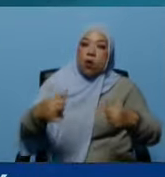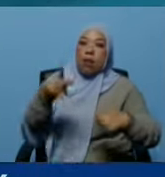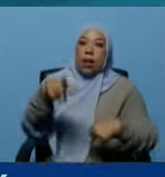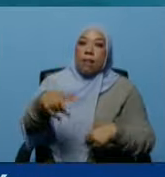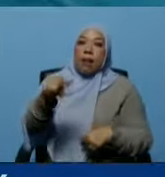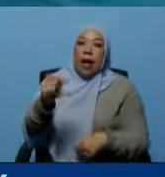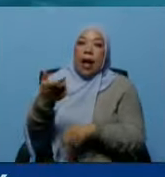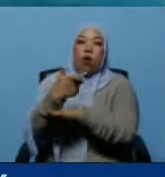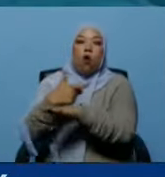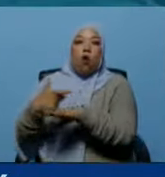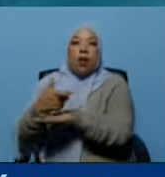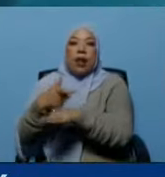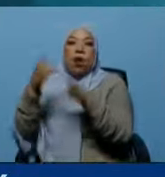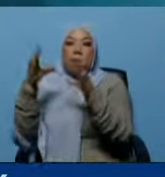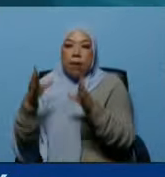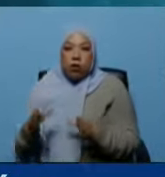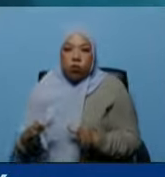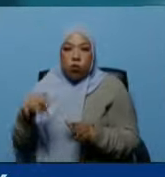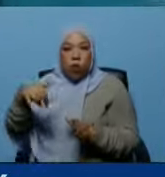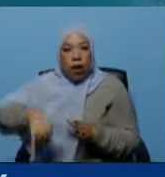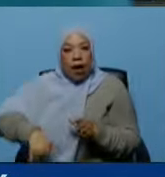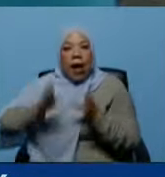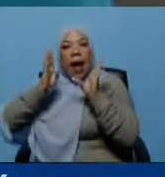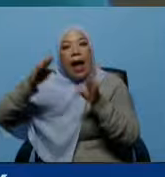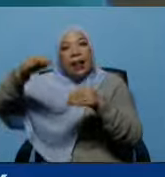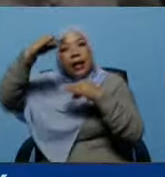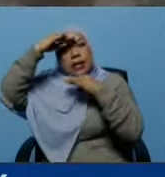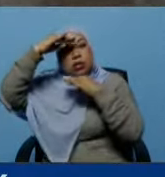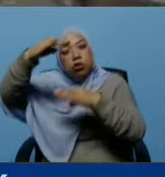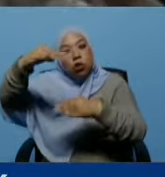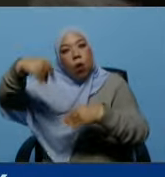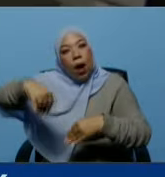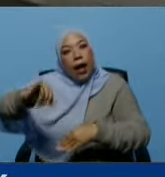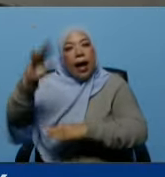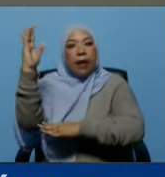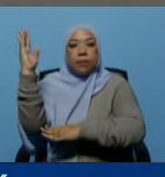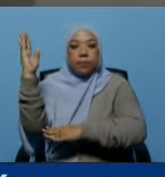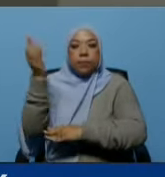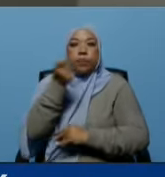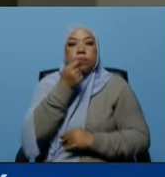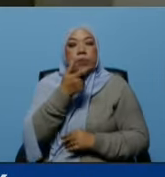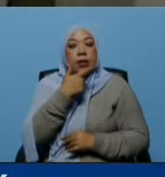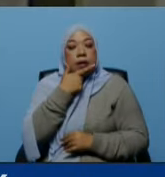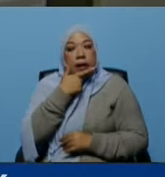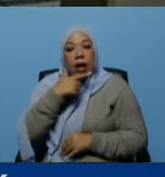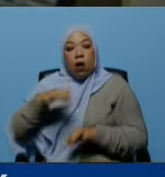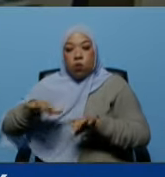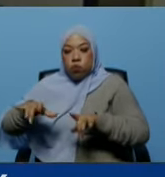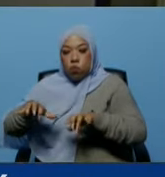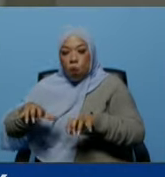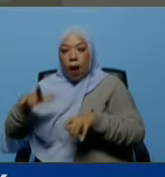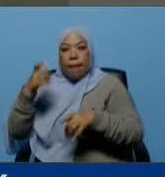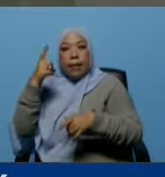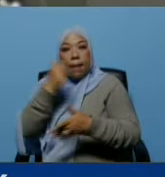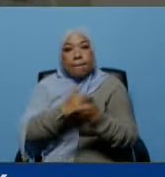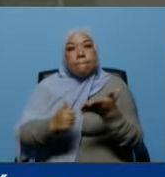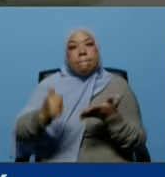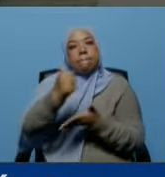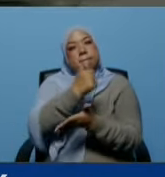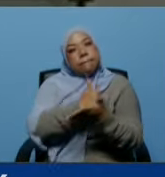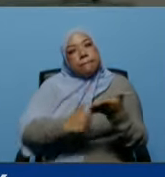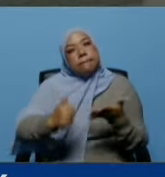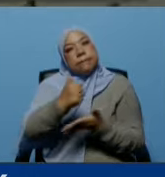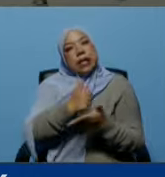garantizándole una atención de calidad a nuestra población son áreas de calidad va desde la recepción áreas de ecografía áreas de